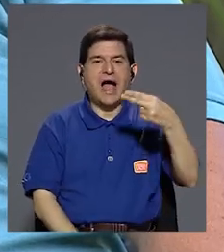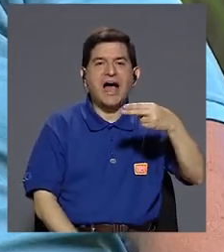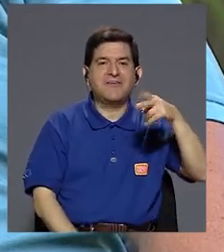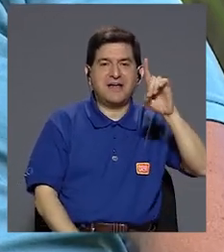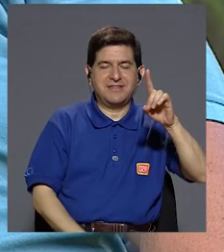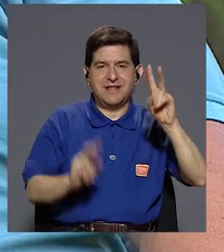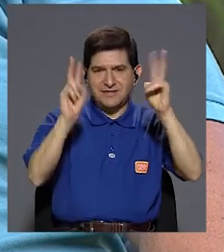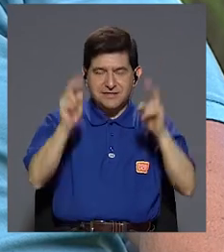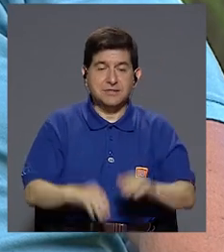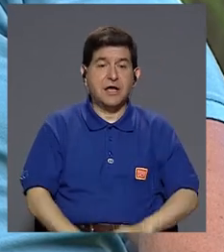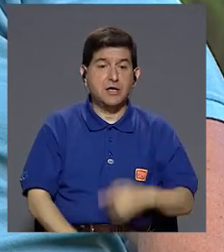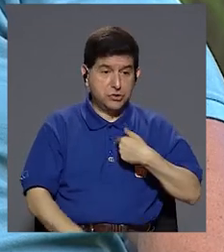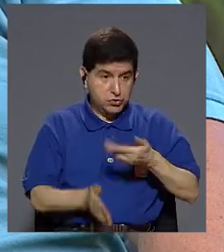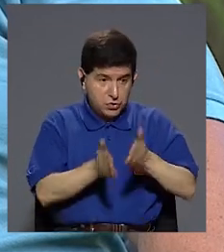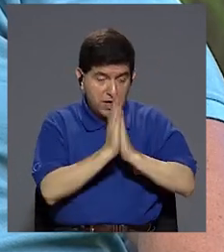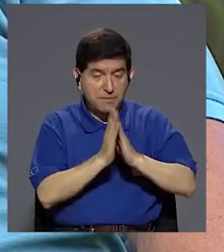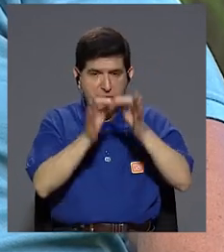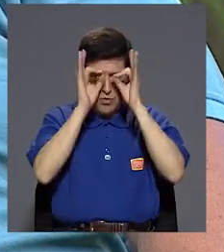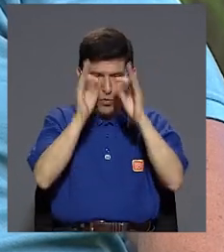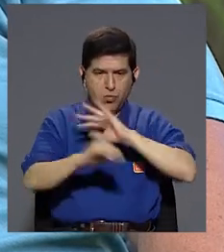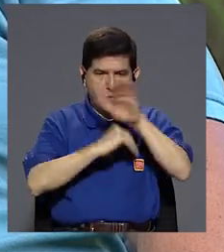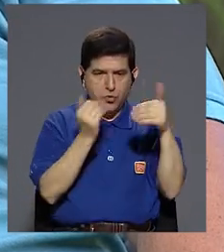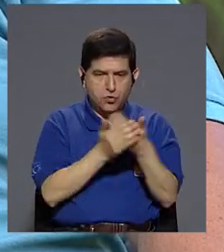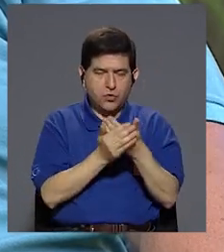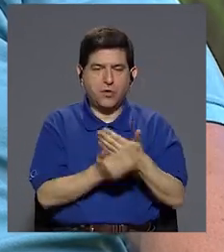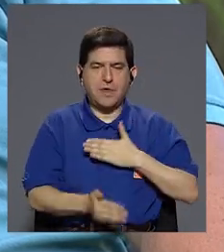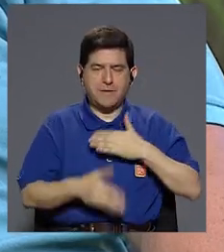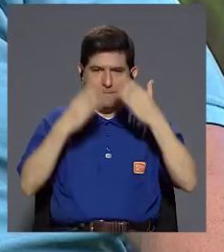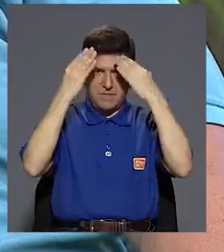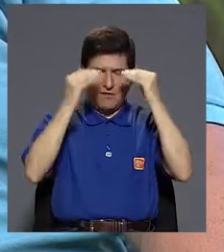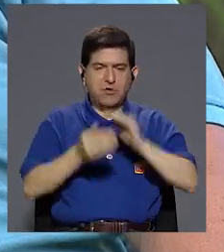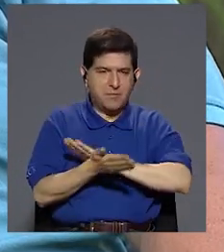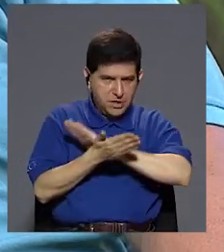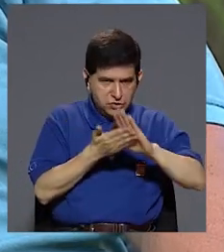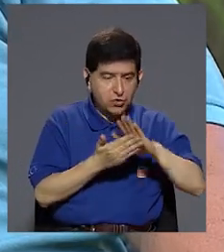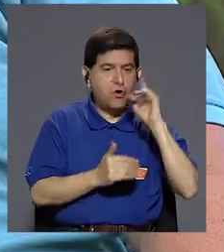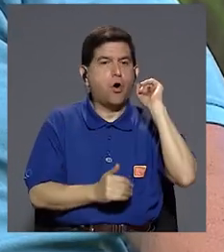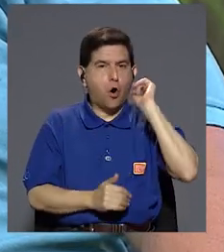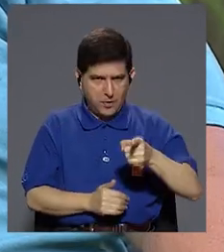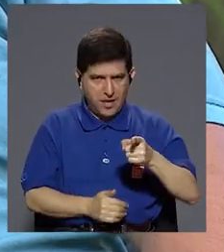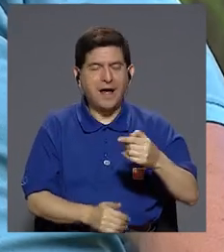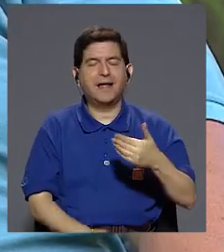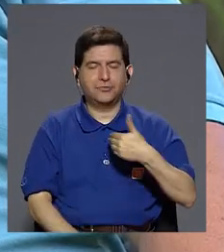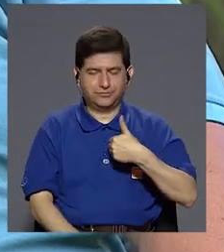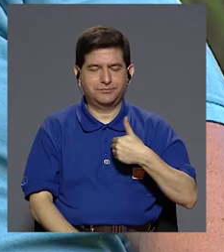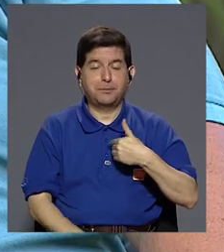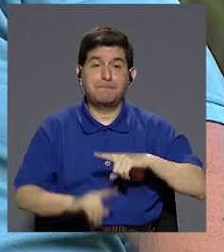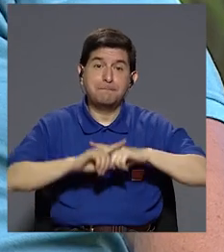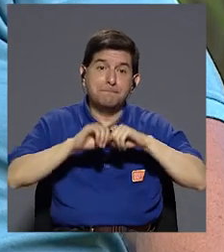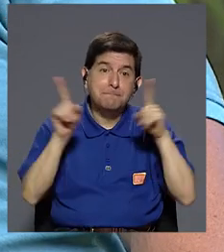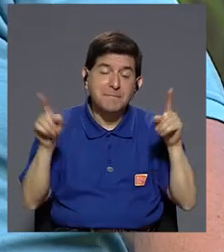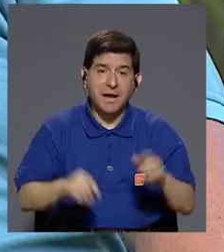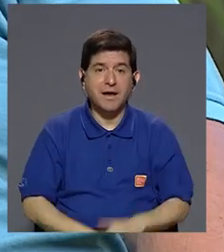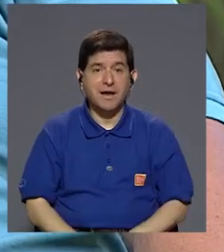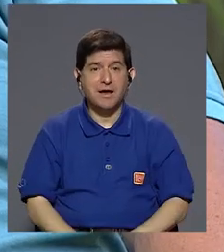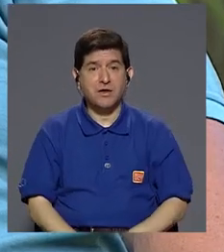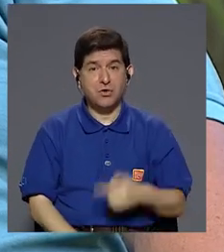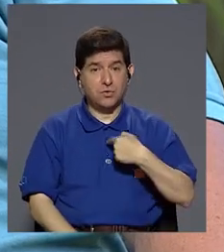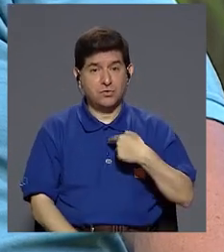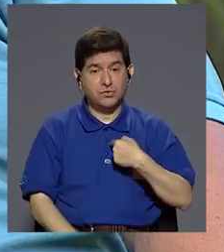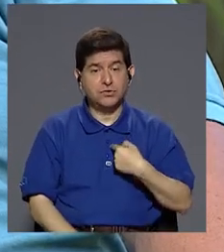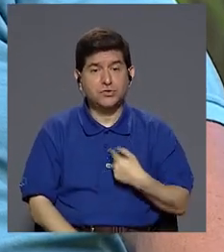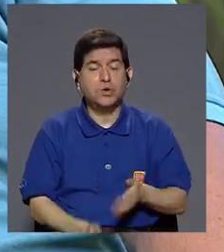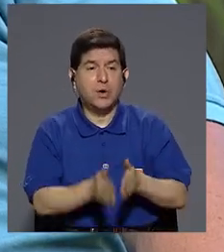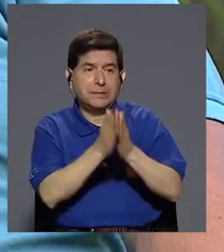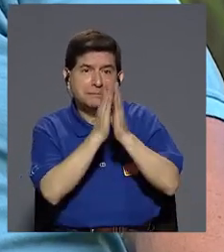si yo le pido a Google que borre toda la información mía, está en la obligación de hacerlo. Pero bueno, también tenía que hacerlo